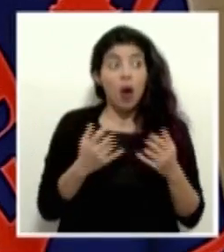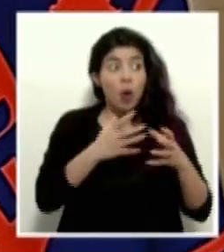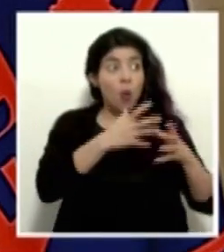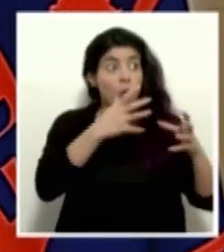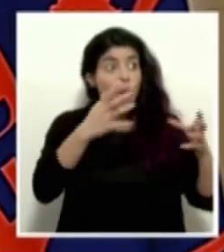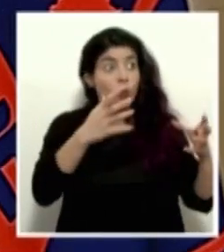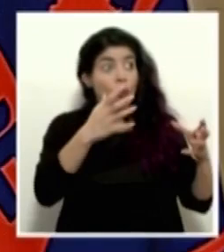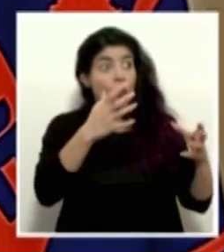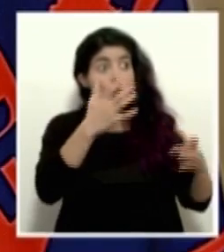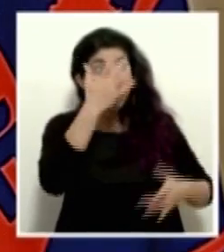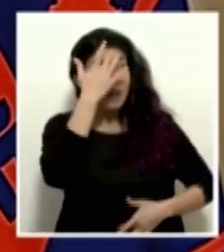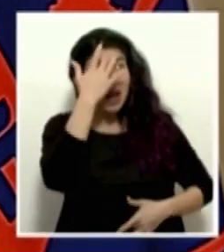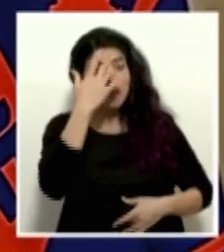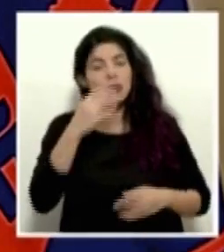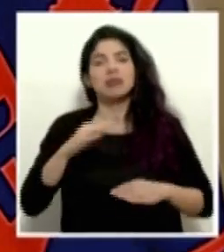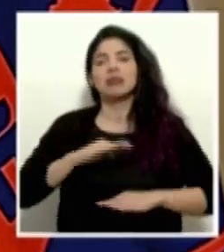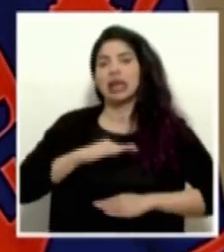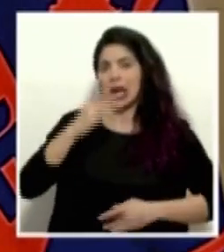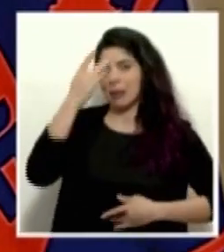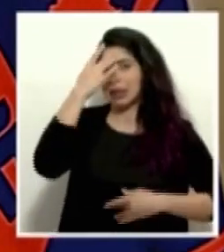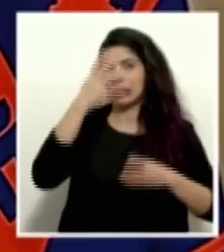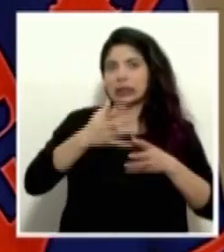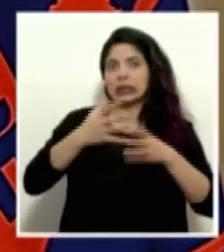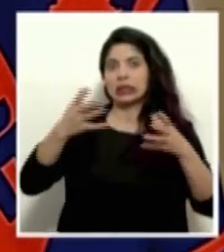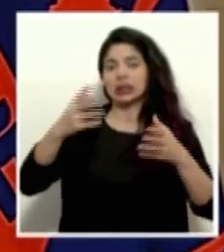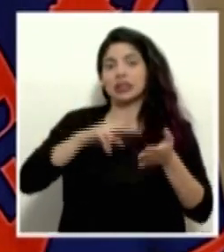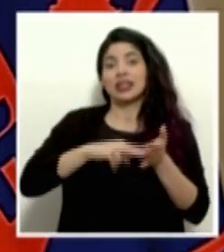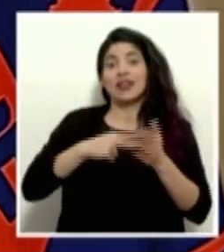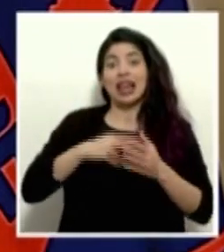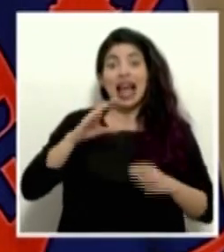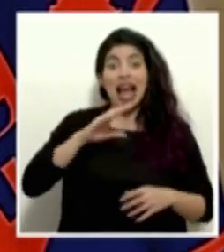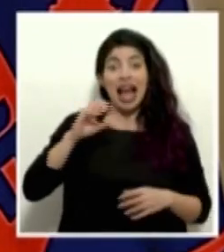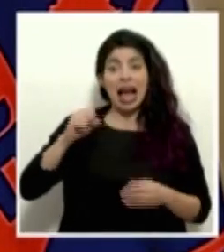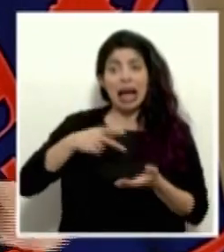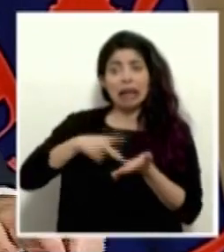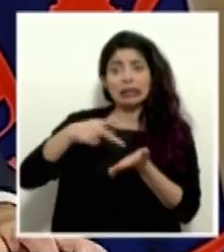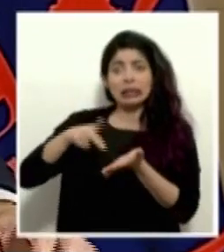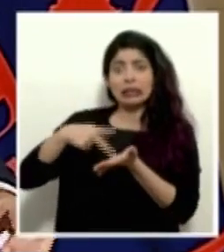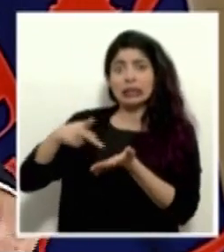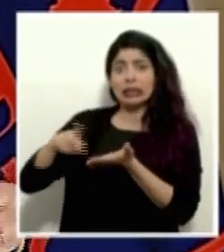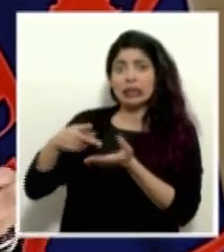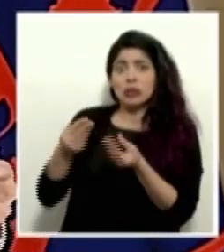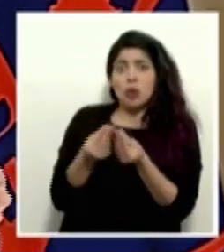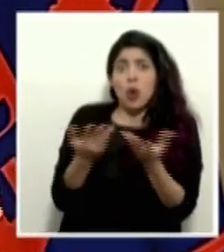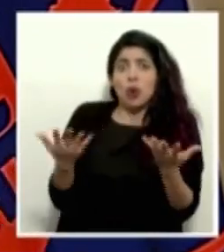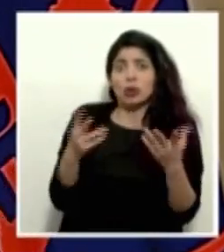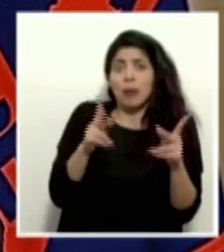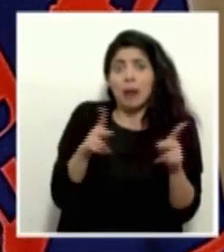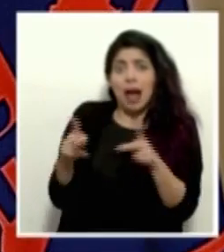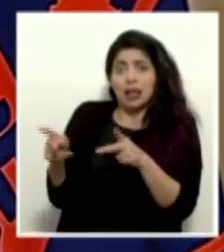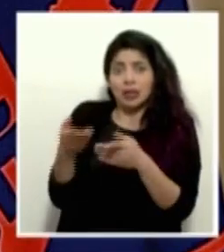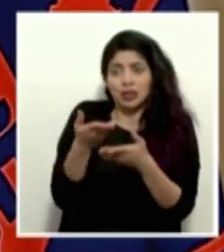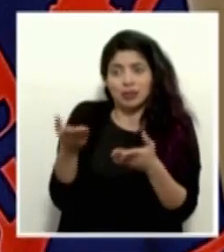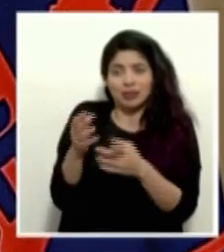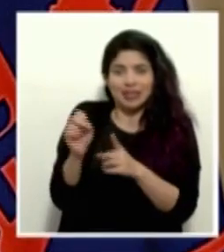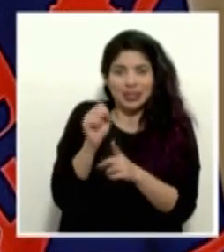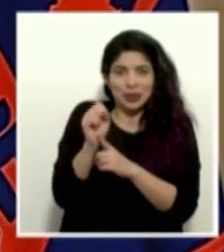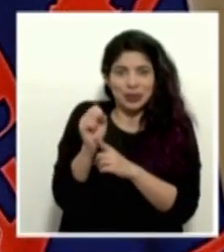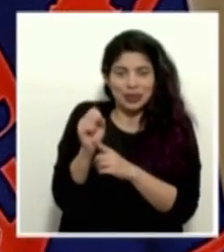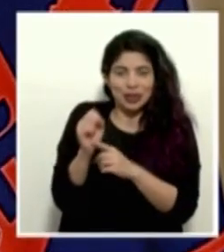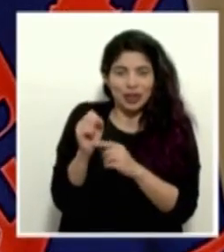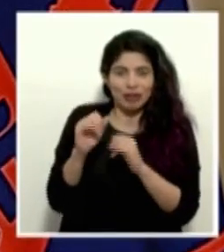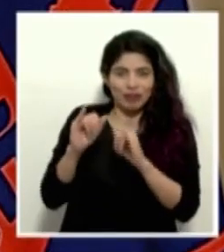las incapacidades y, por lo tanto, el gasto de la caja en cubrir a esas personas que están en esa condición.